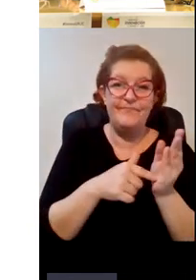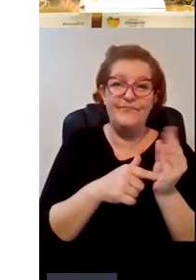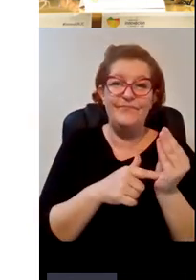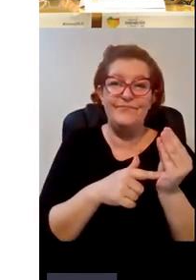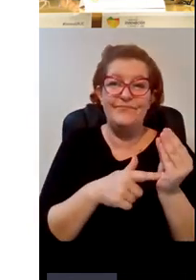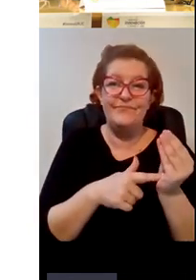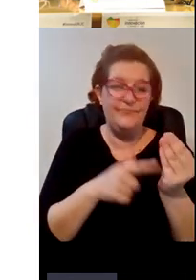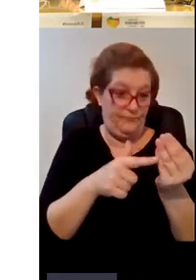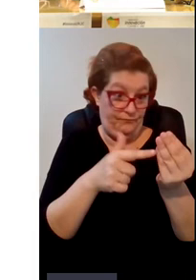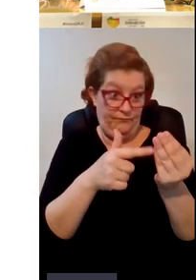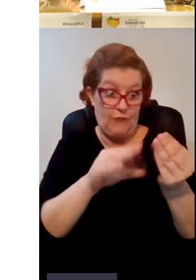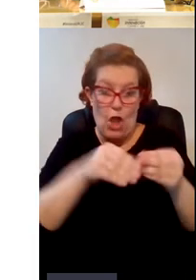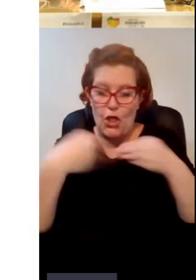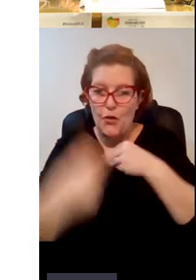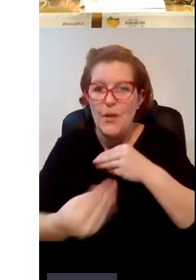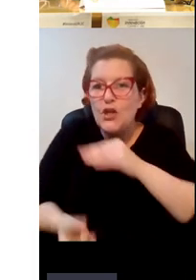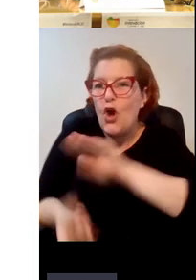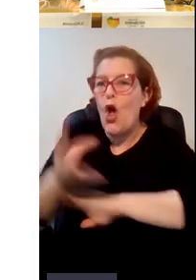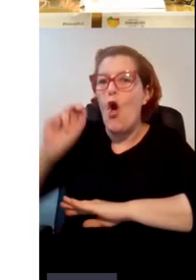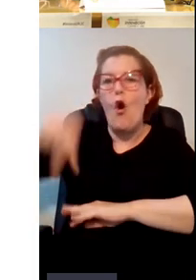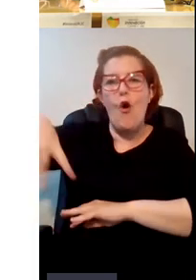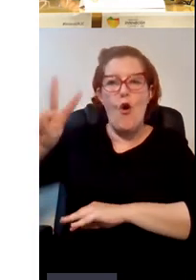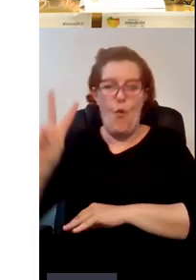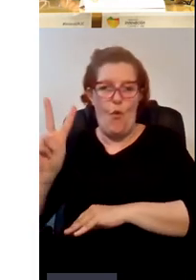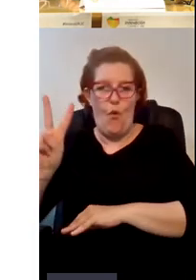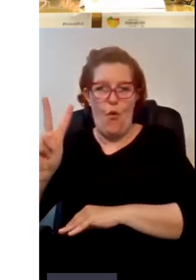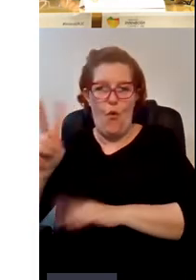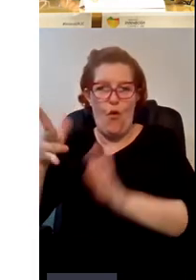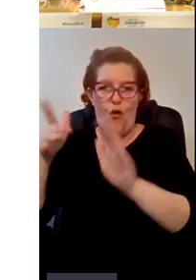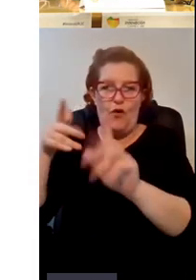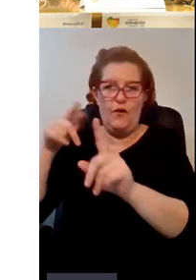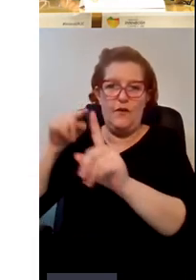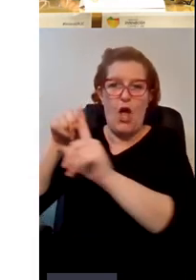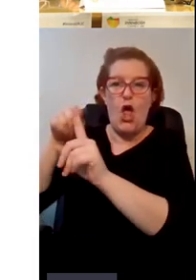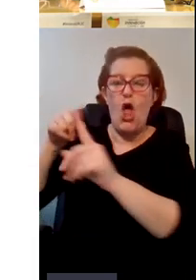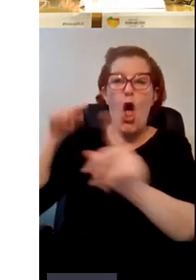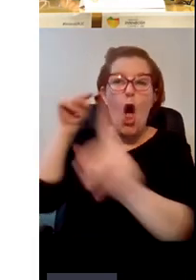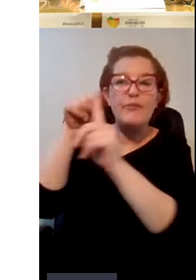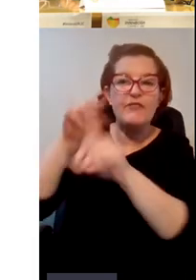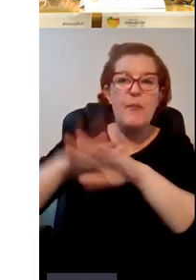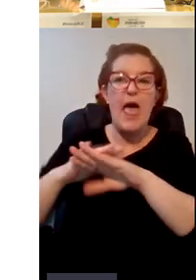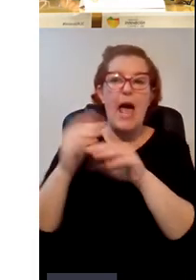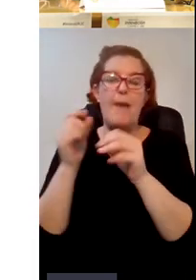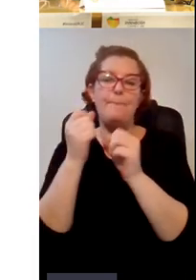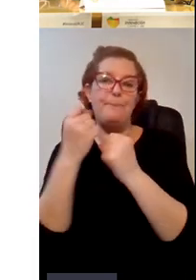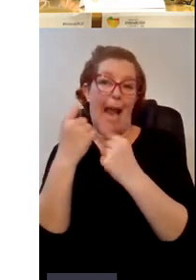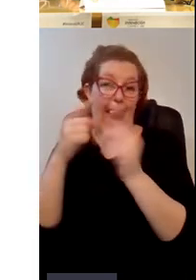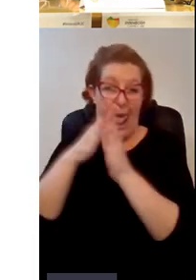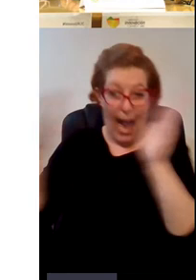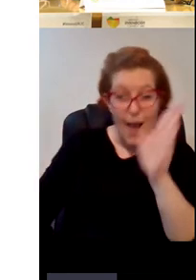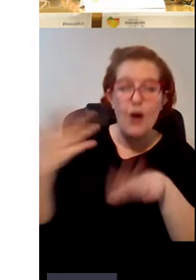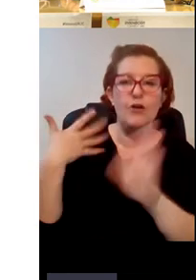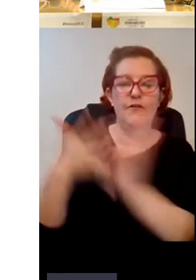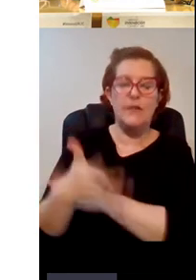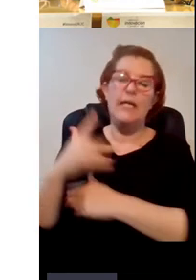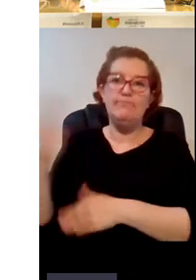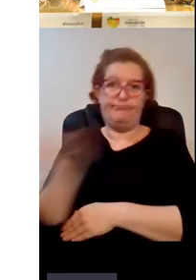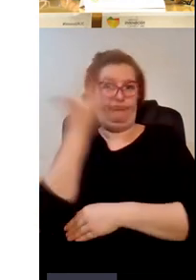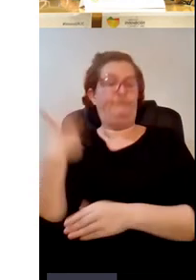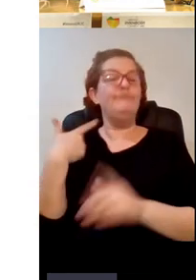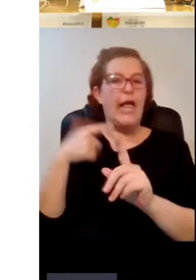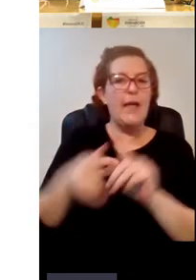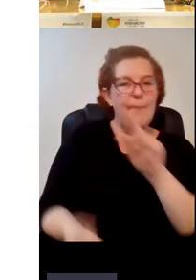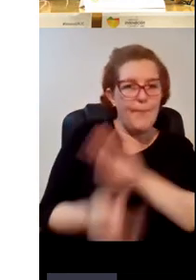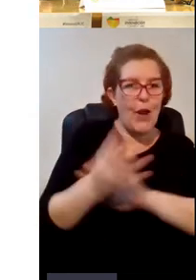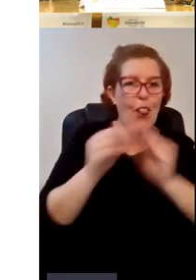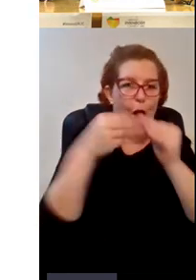un documento que sacó Naciones Unidas cuando acabó los objetivos del milenio cuando acabó el periodo y entonces sacó este documento que era como